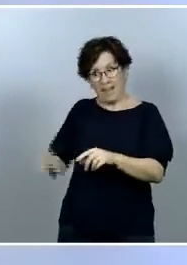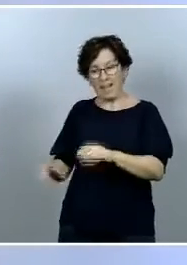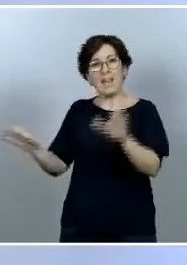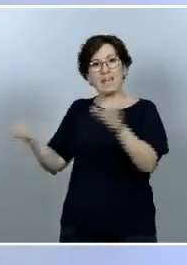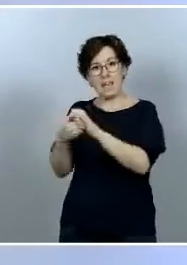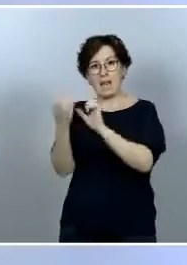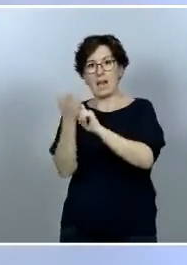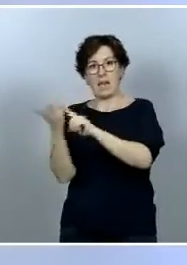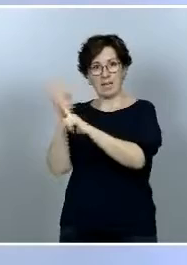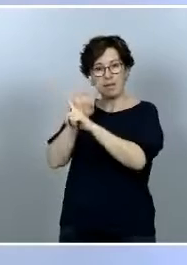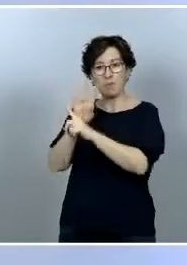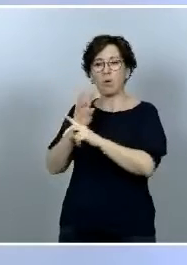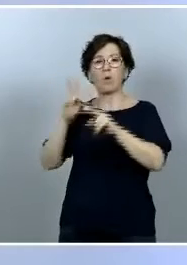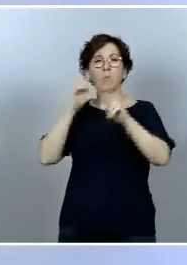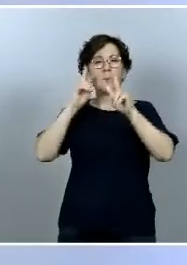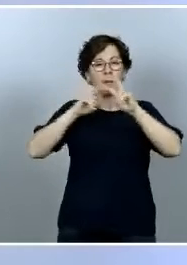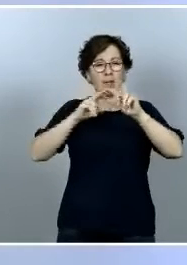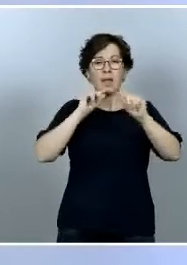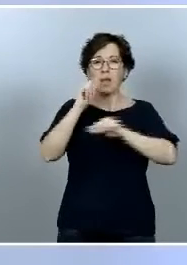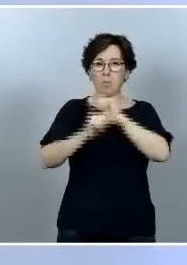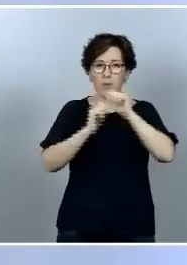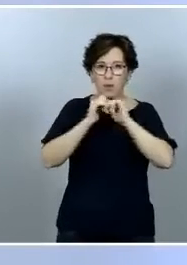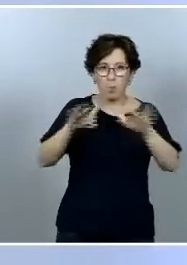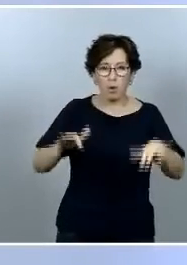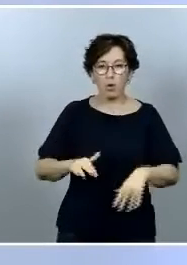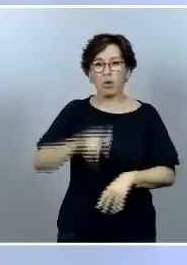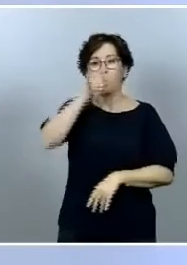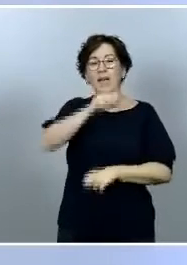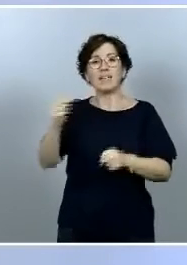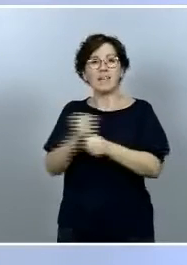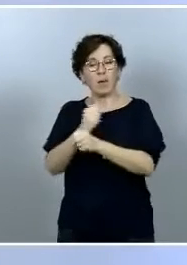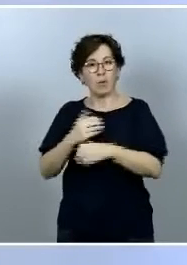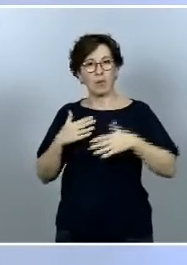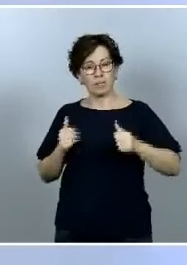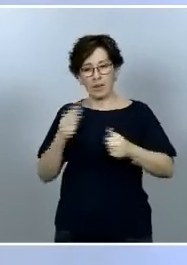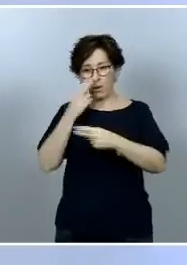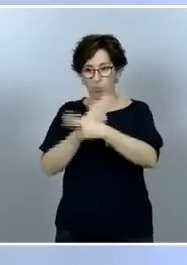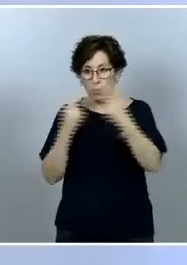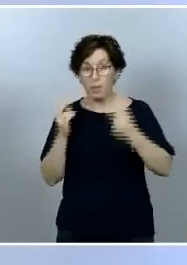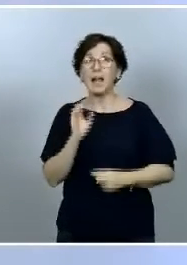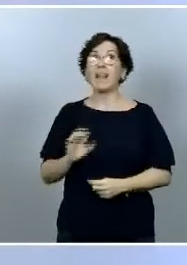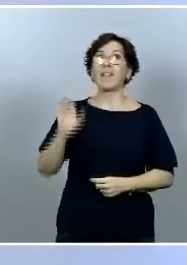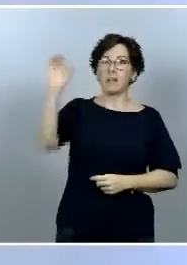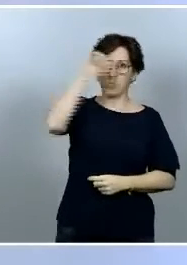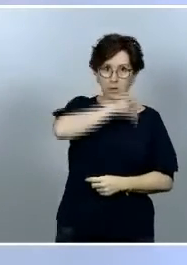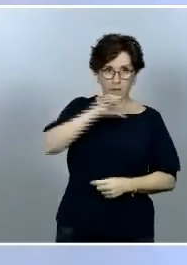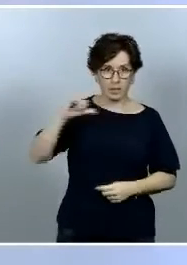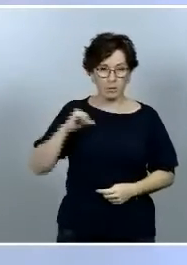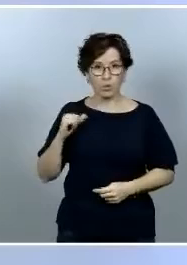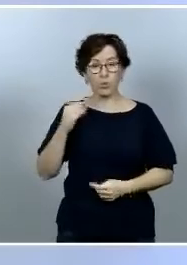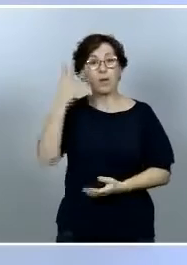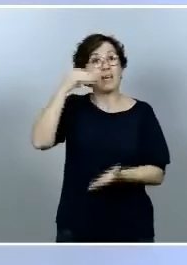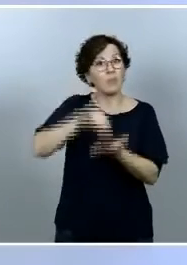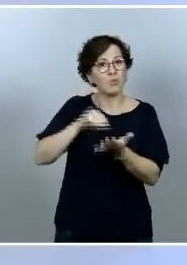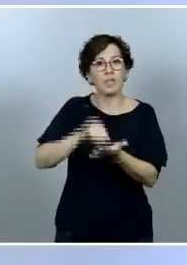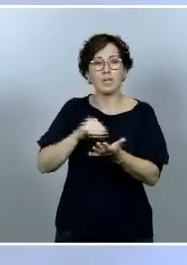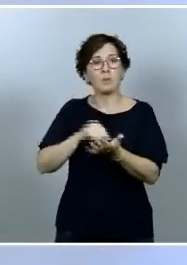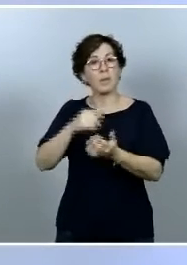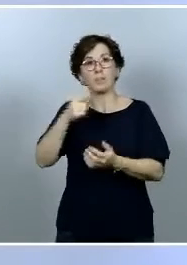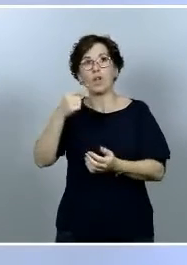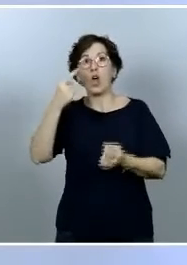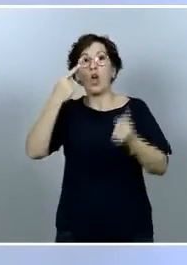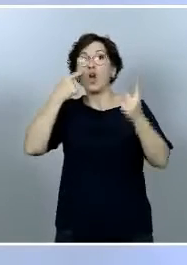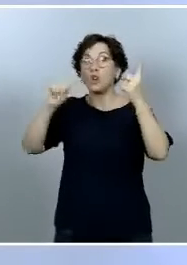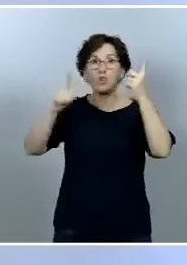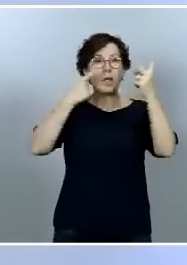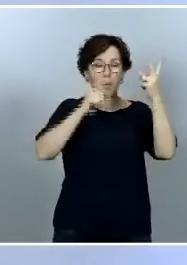epidemiólogos y trabajadores de salud pública de todas las comunidades autónomas que a veces tienen una visibilidad inferior a la que merecen especialmente